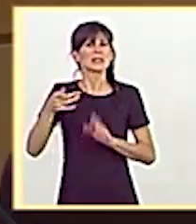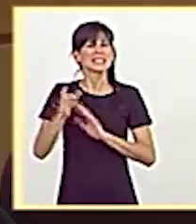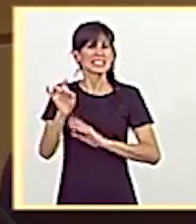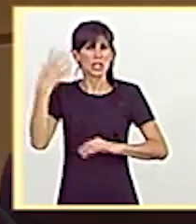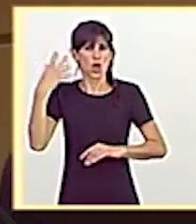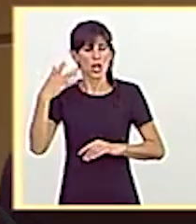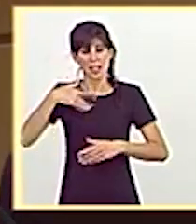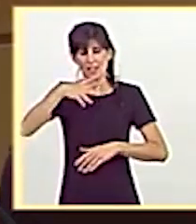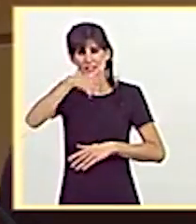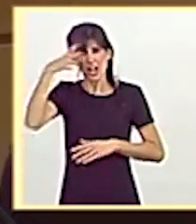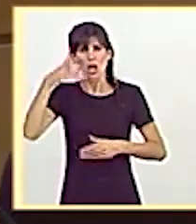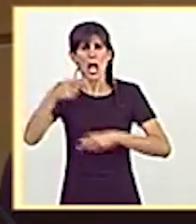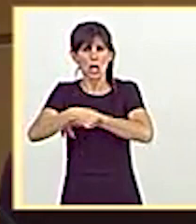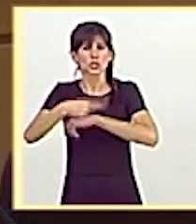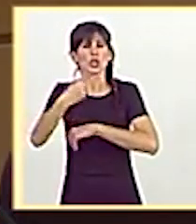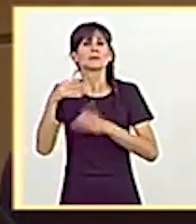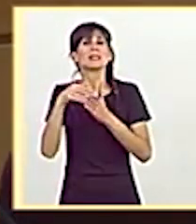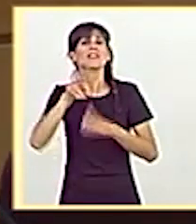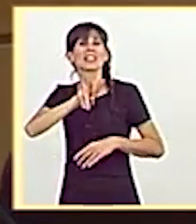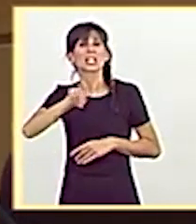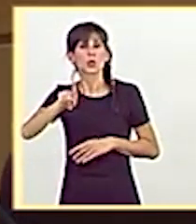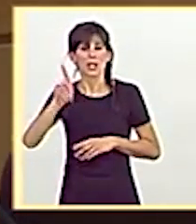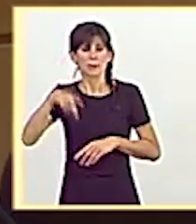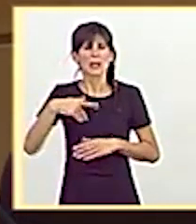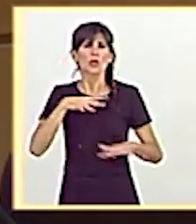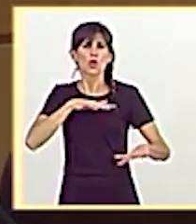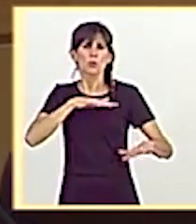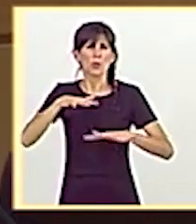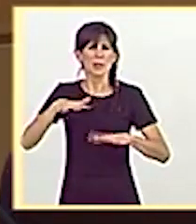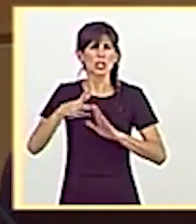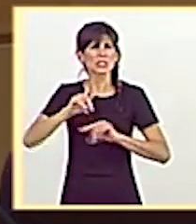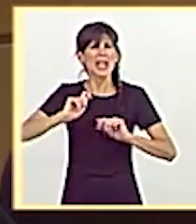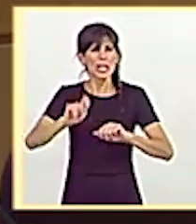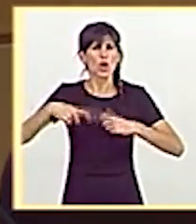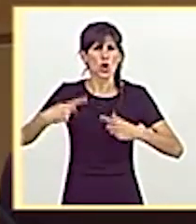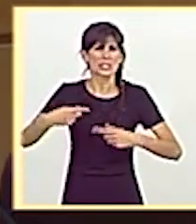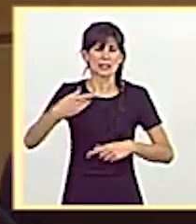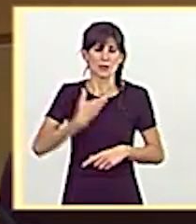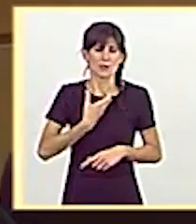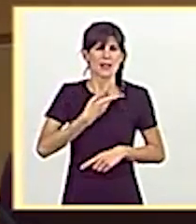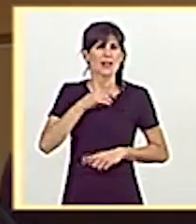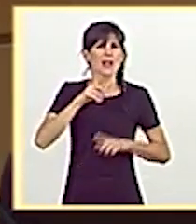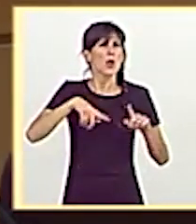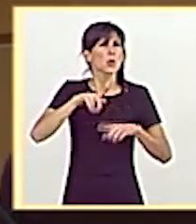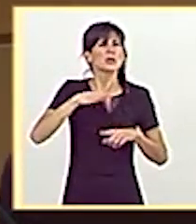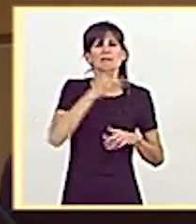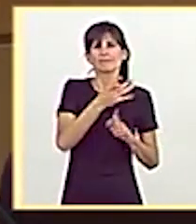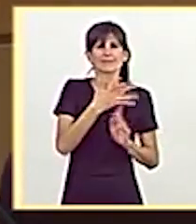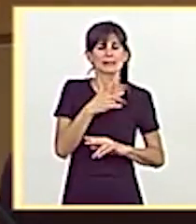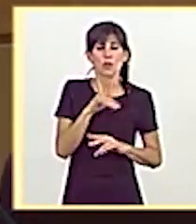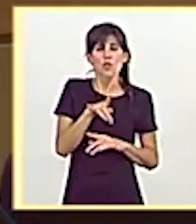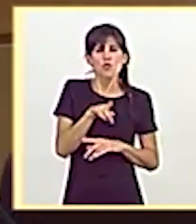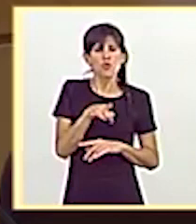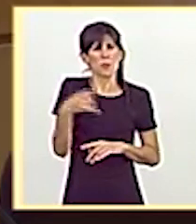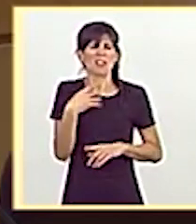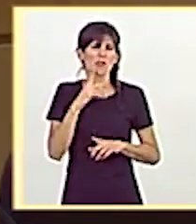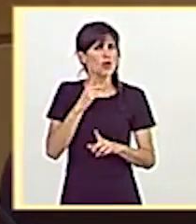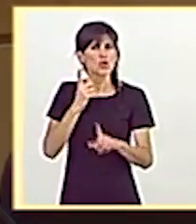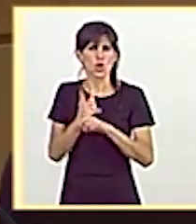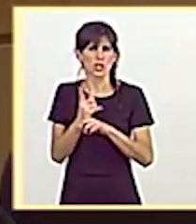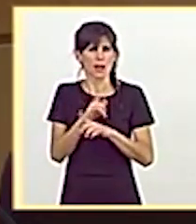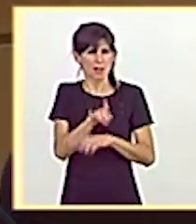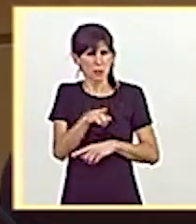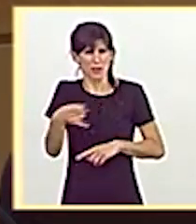-agosto de 2021 y los movimientos ecologistas y algún ayuntamiento contrarios a la duplicación de la Nacional 2. El